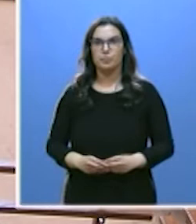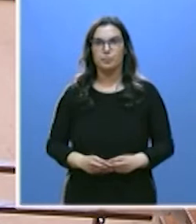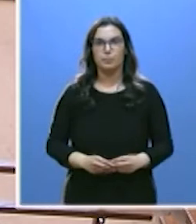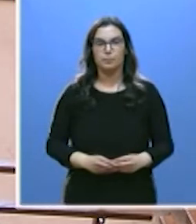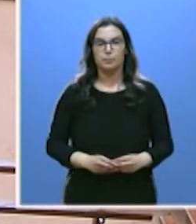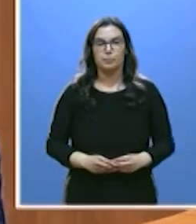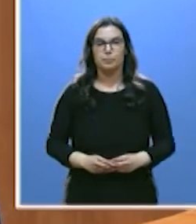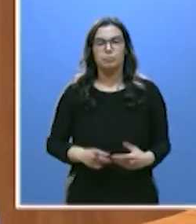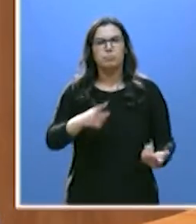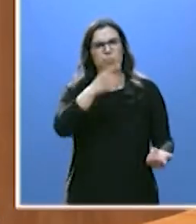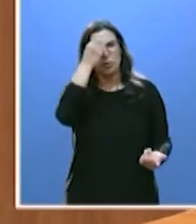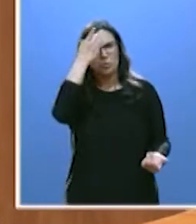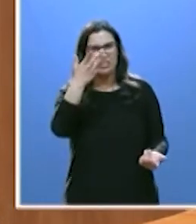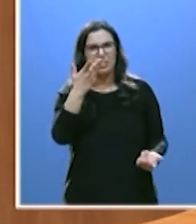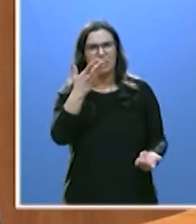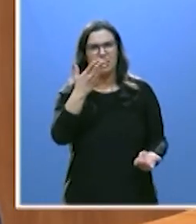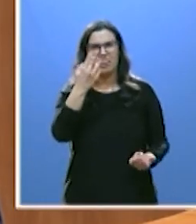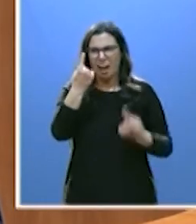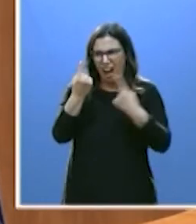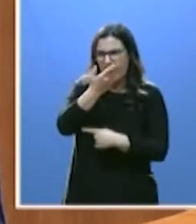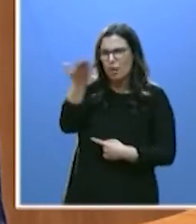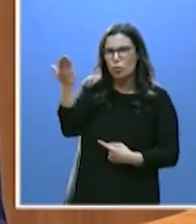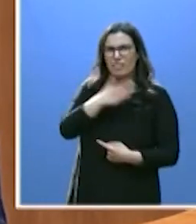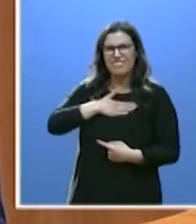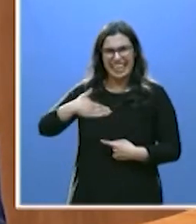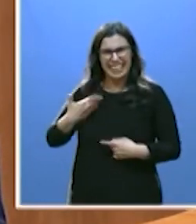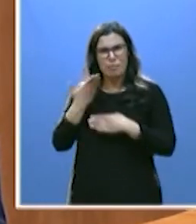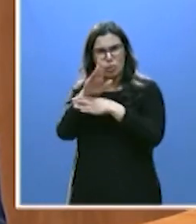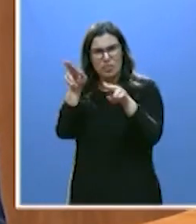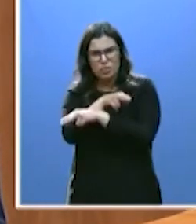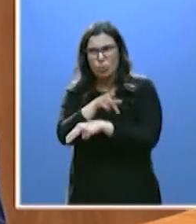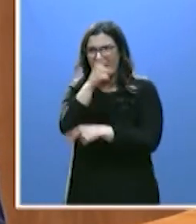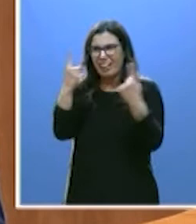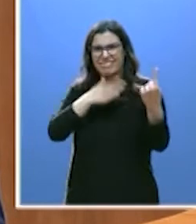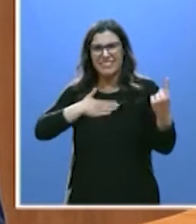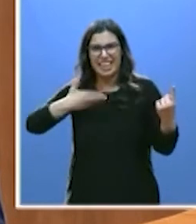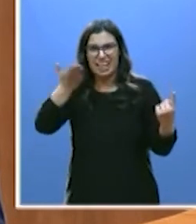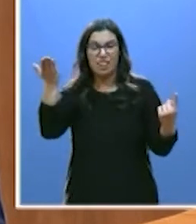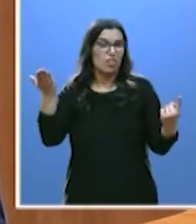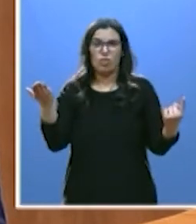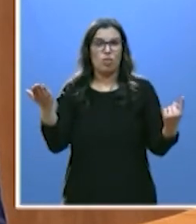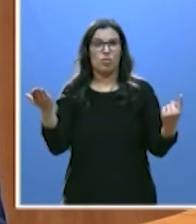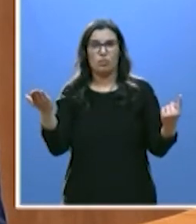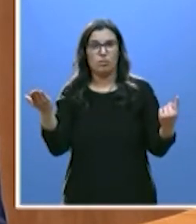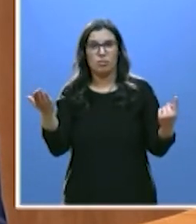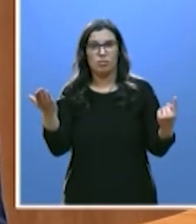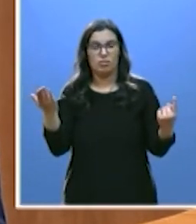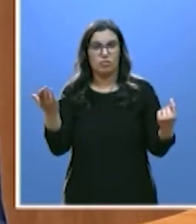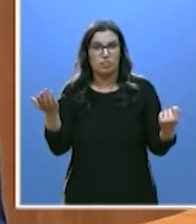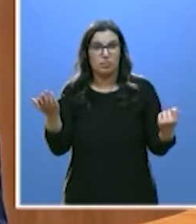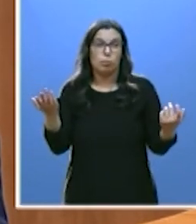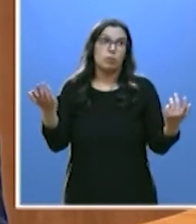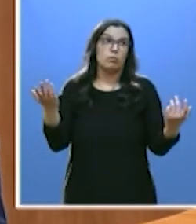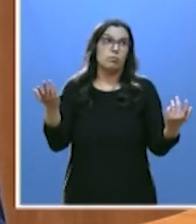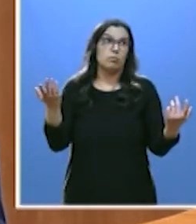¿Y cree que alguien quería en esta tierra una moción de censura? No. Bueno,